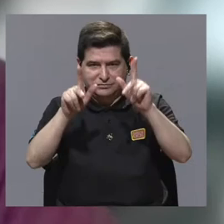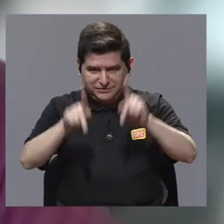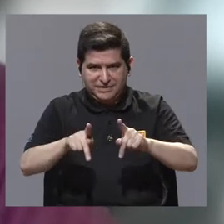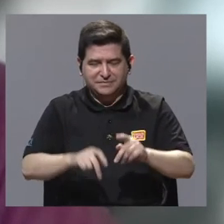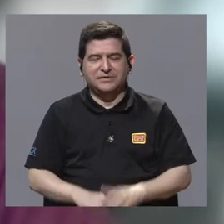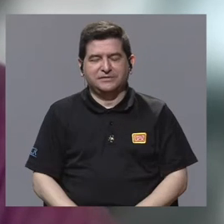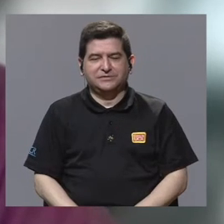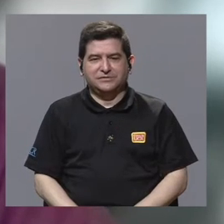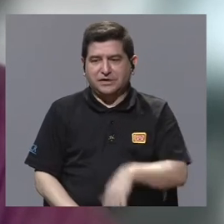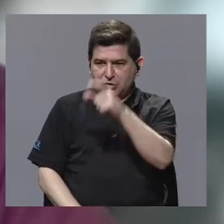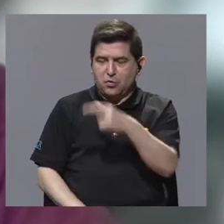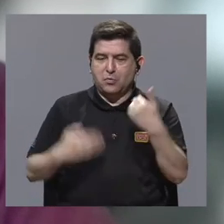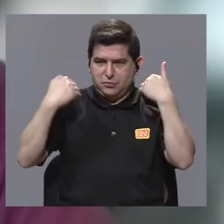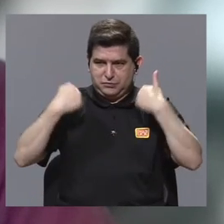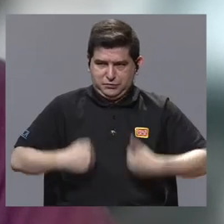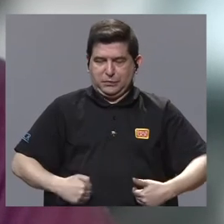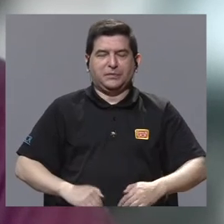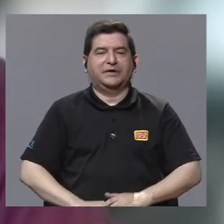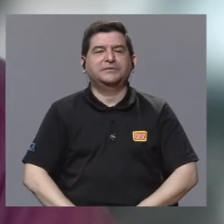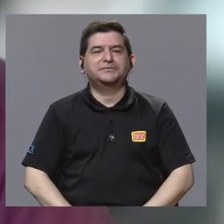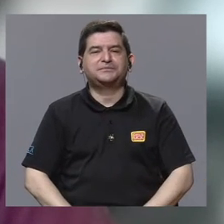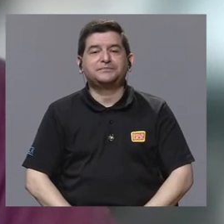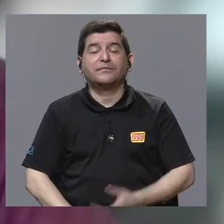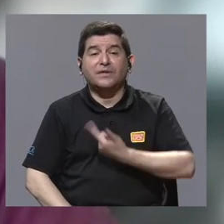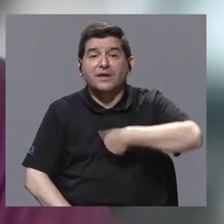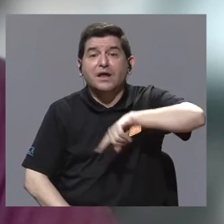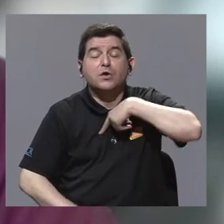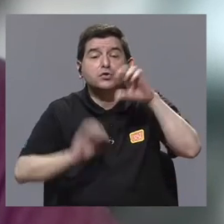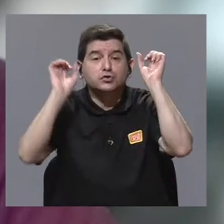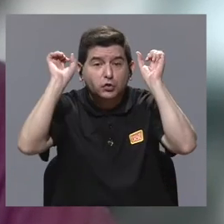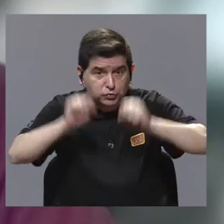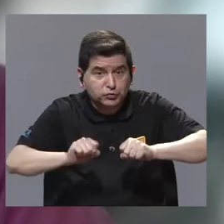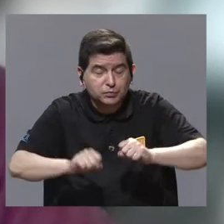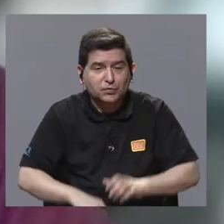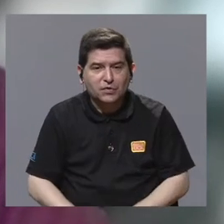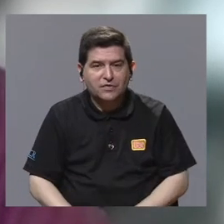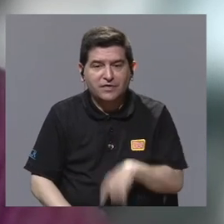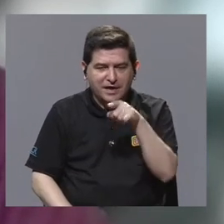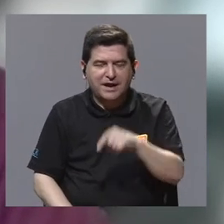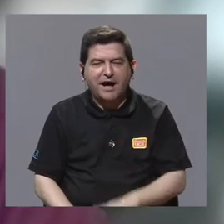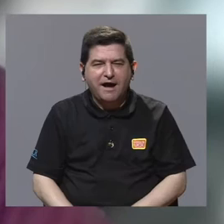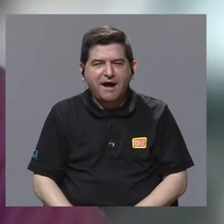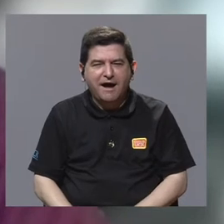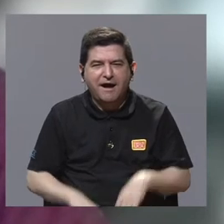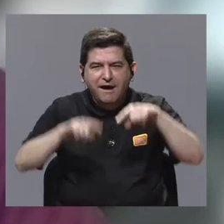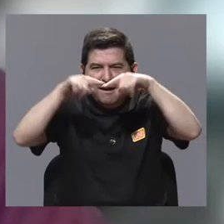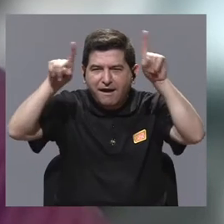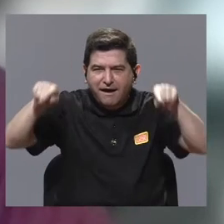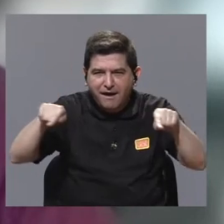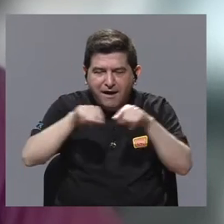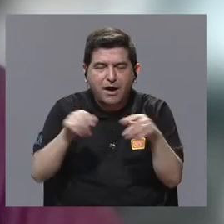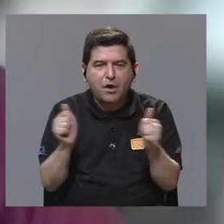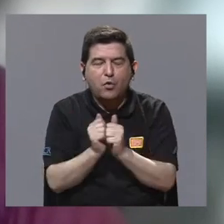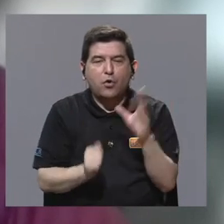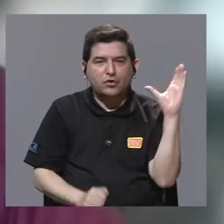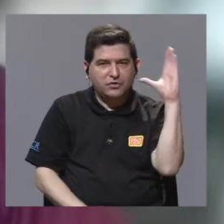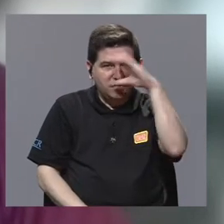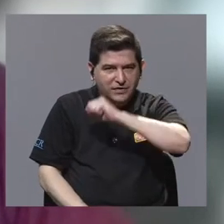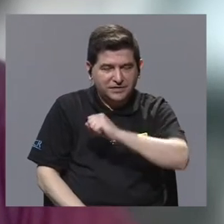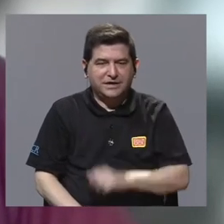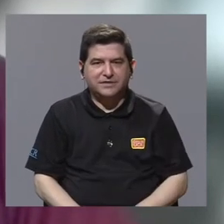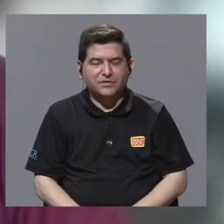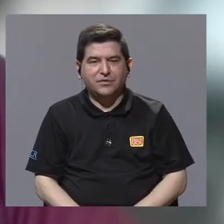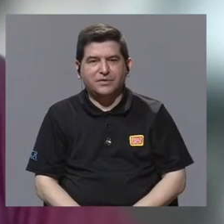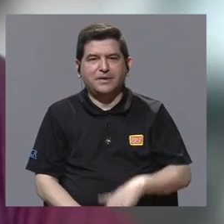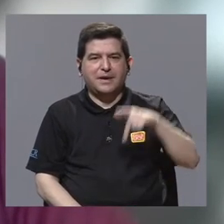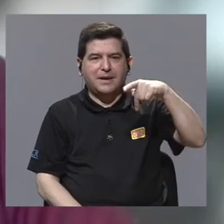del paciente, del ser humano, y entonces nosotros podríamos visualizarlo con un detector